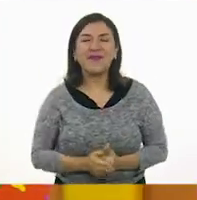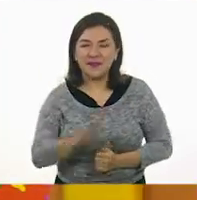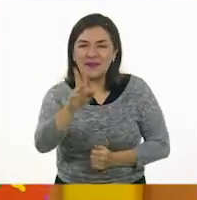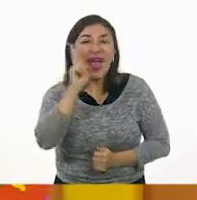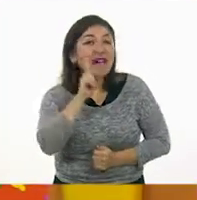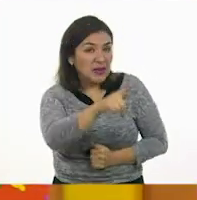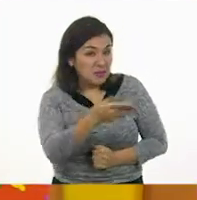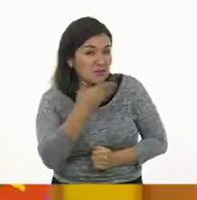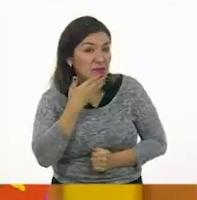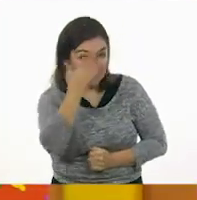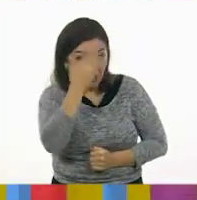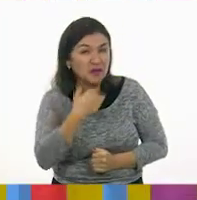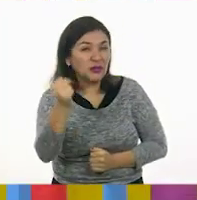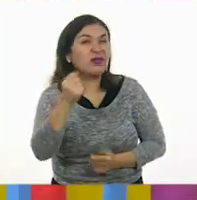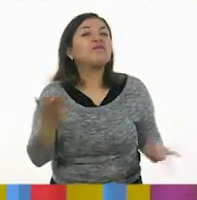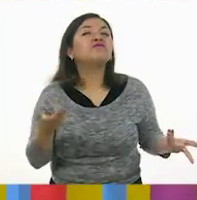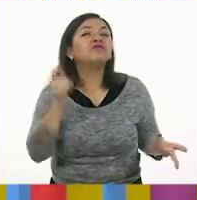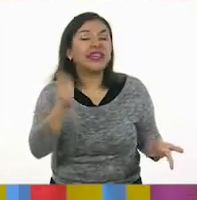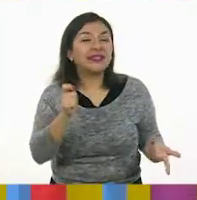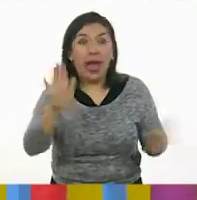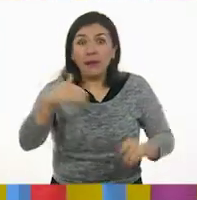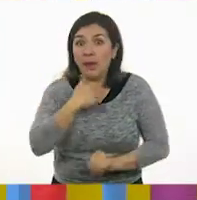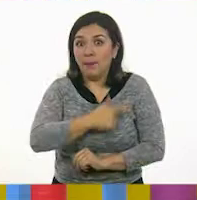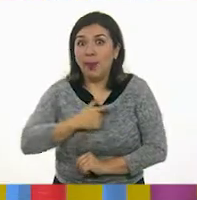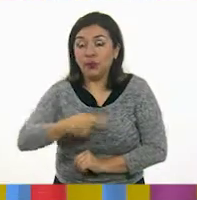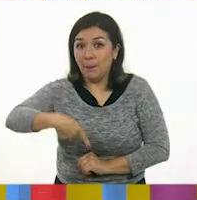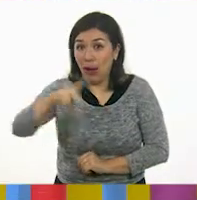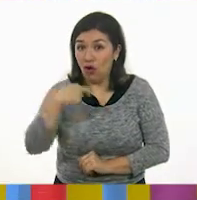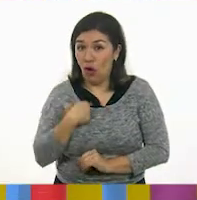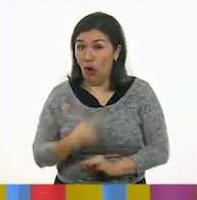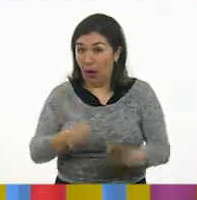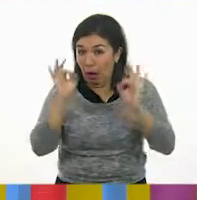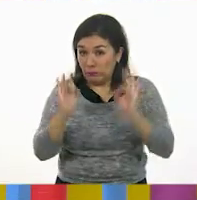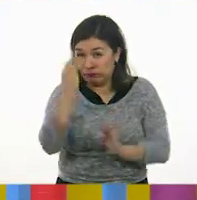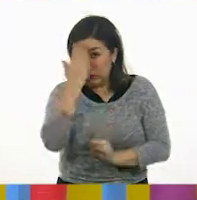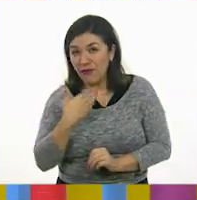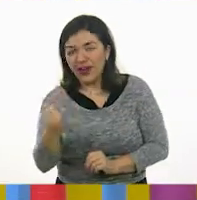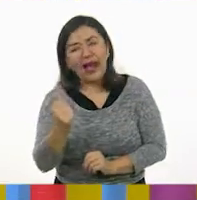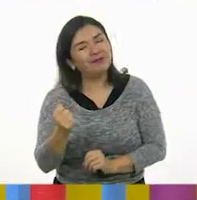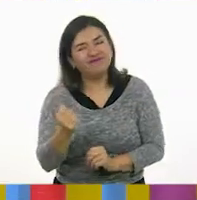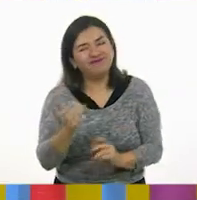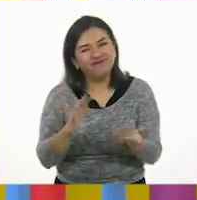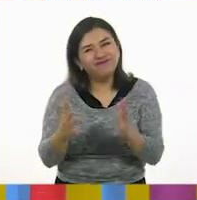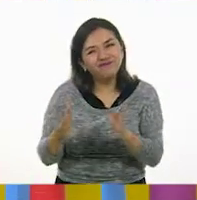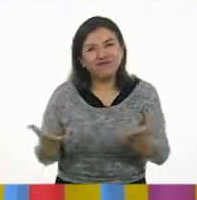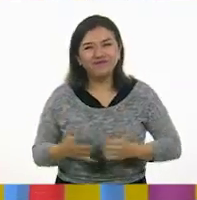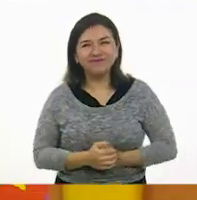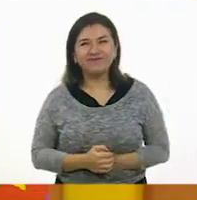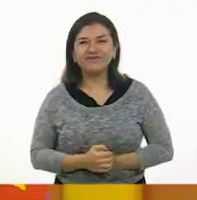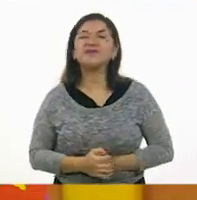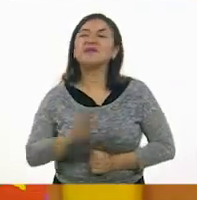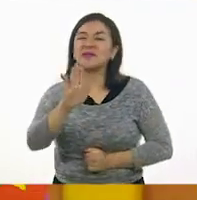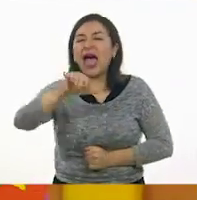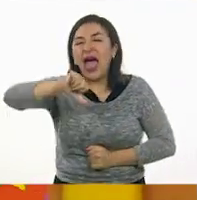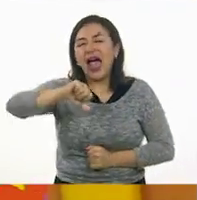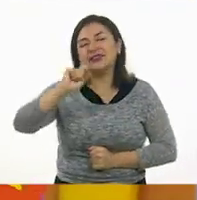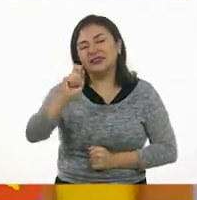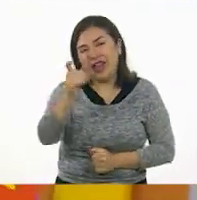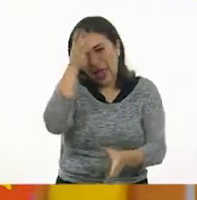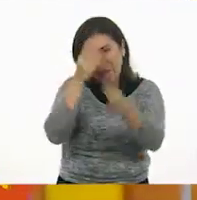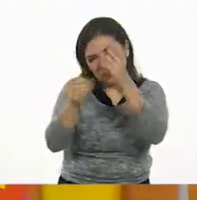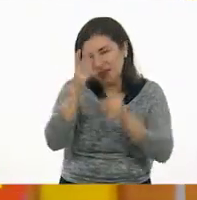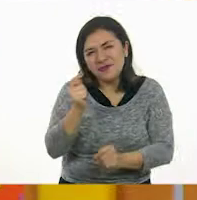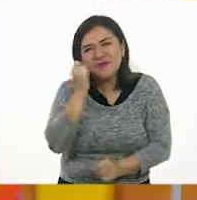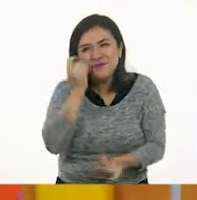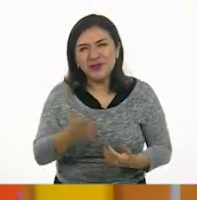vamos a ver qué tan bueno eres. Ah, bueno, me gusta mucho, pero la verdad es que soy muy malo. Bueno, aquí vas a aprender, Oscar,